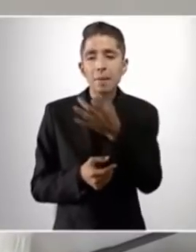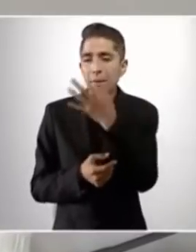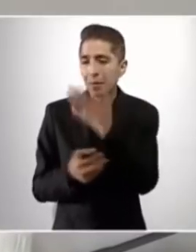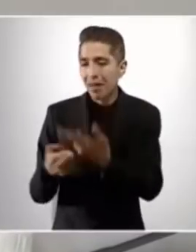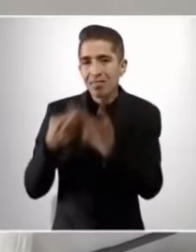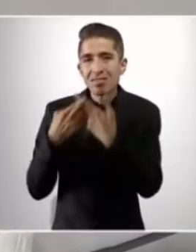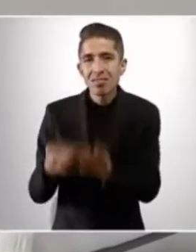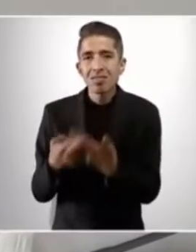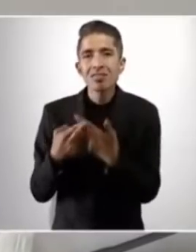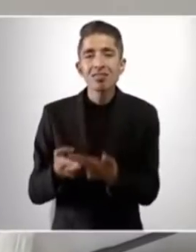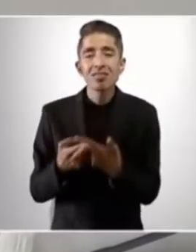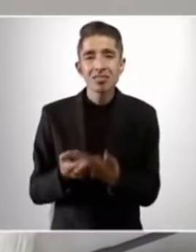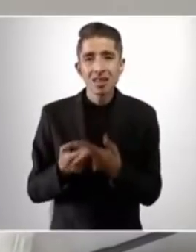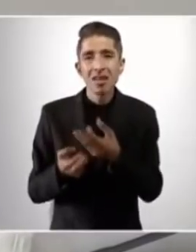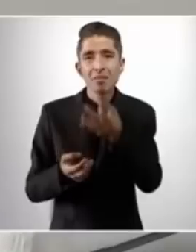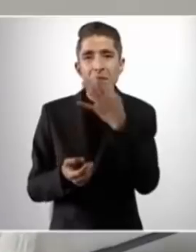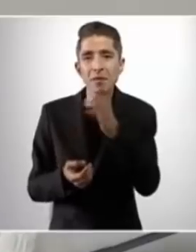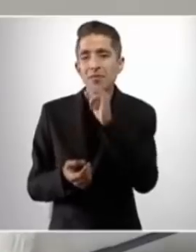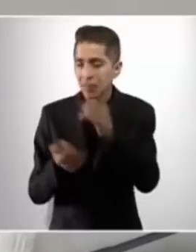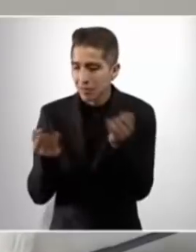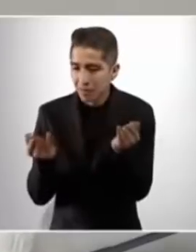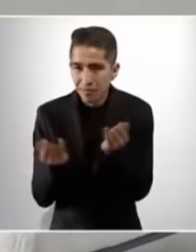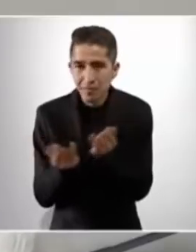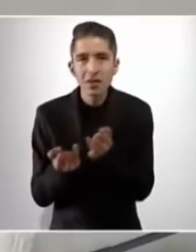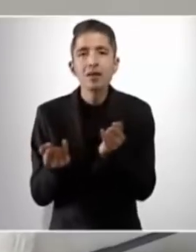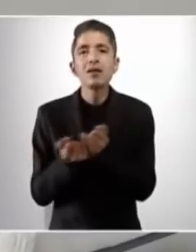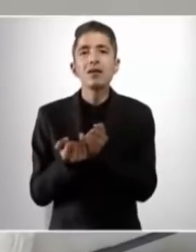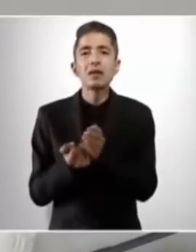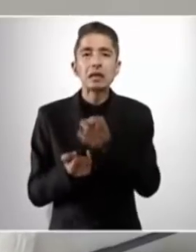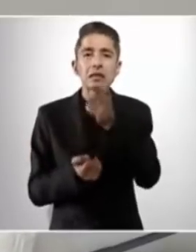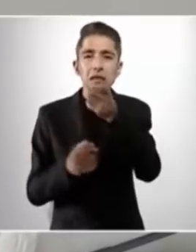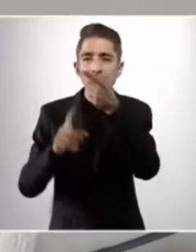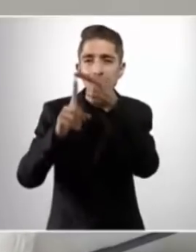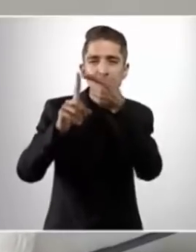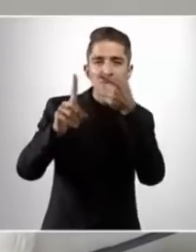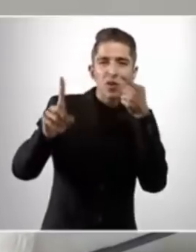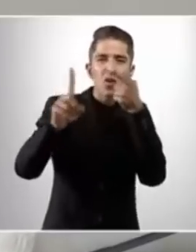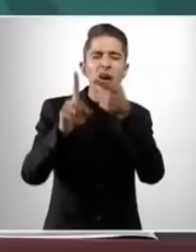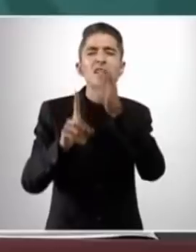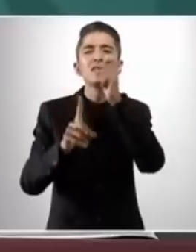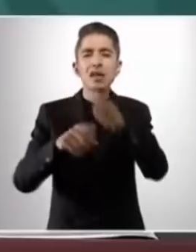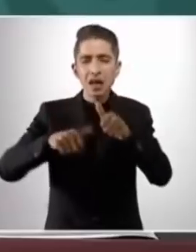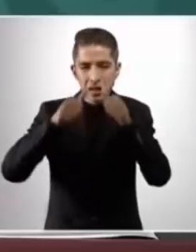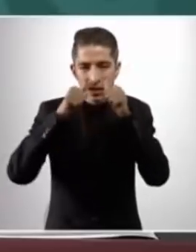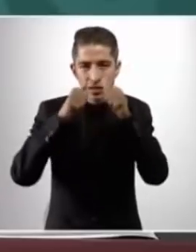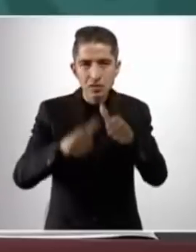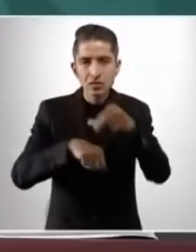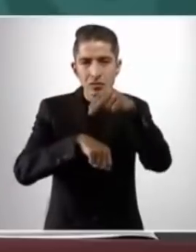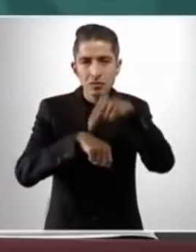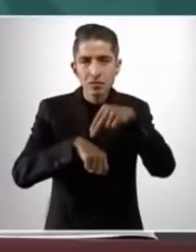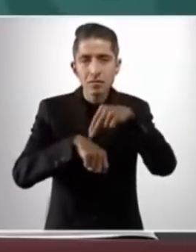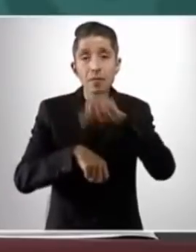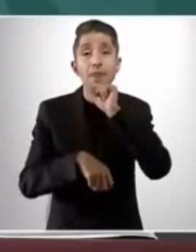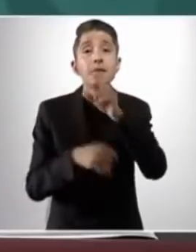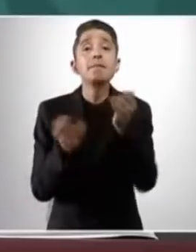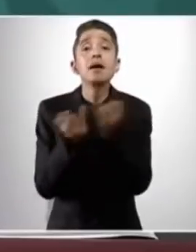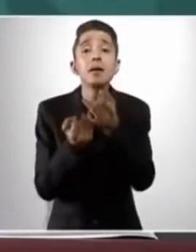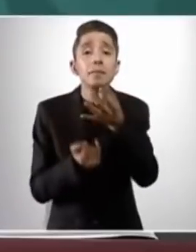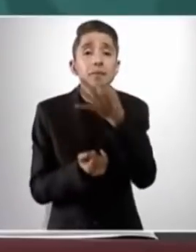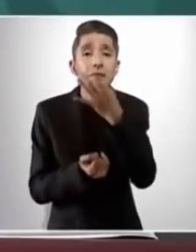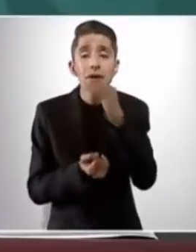medicamentos, porque el propósito es atención médica y medicamentos